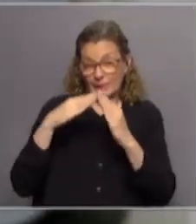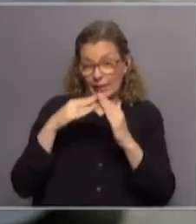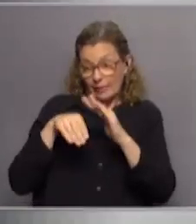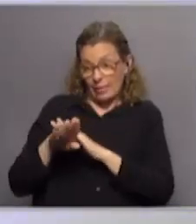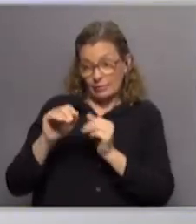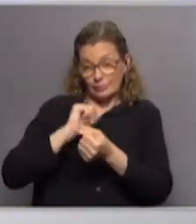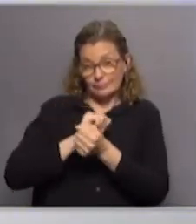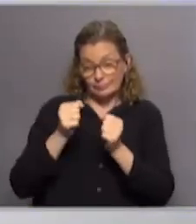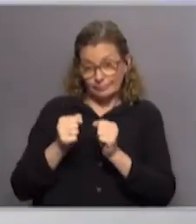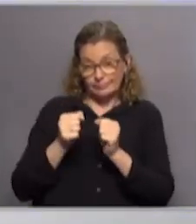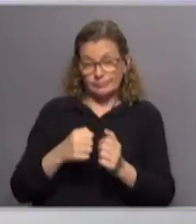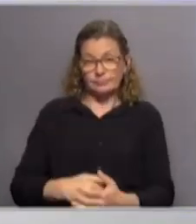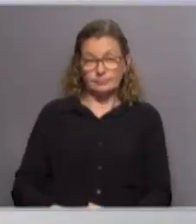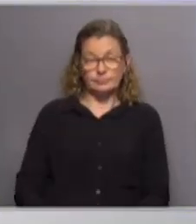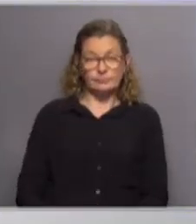hogares.